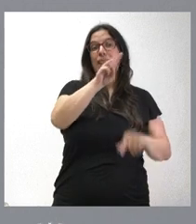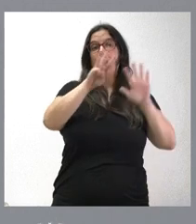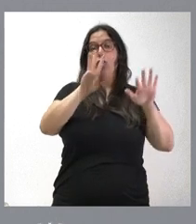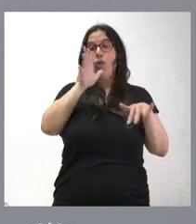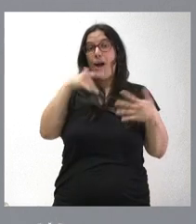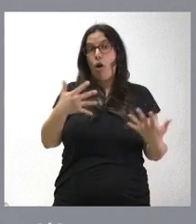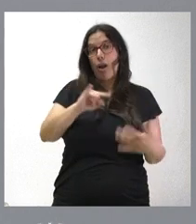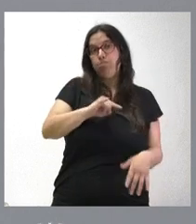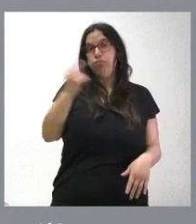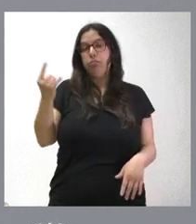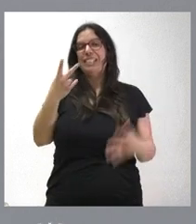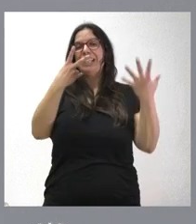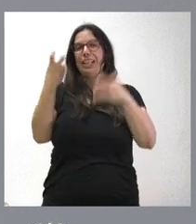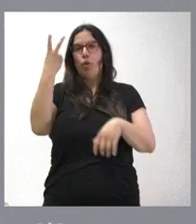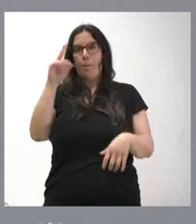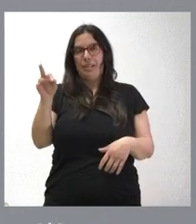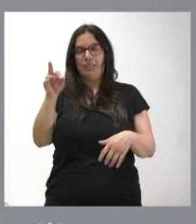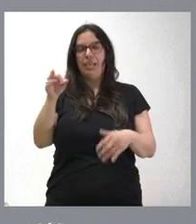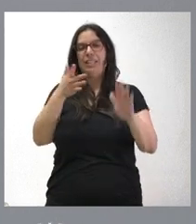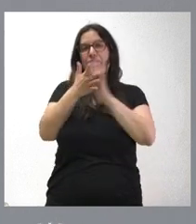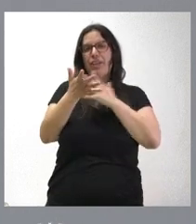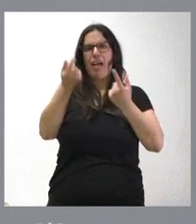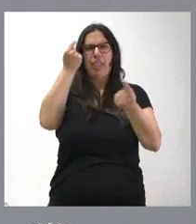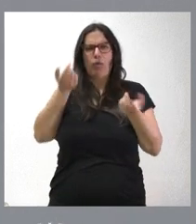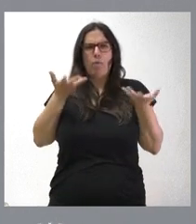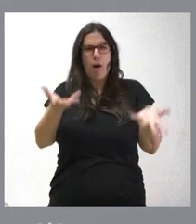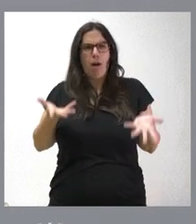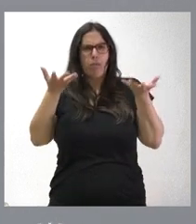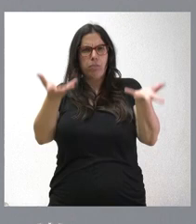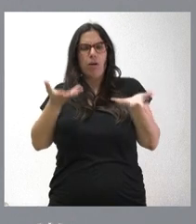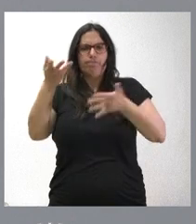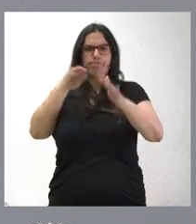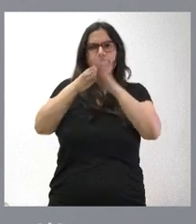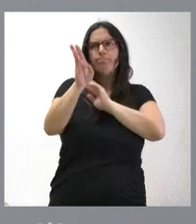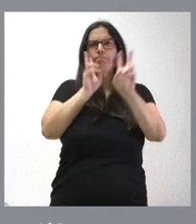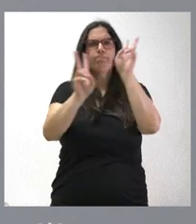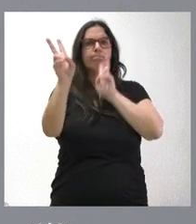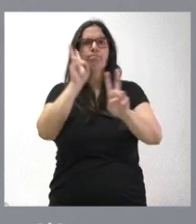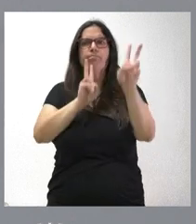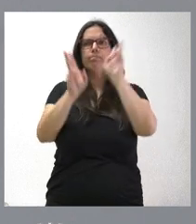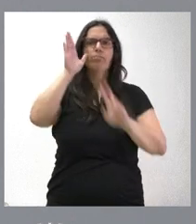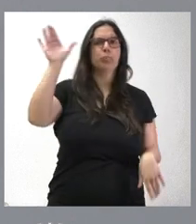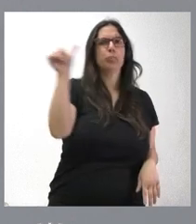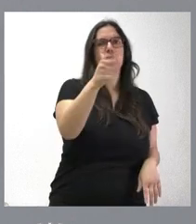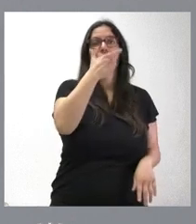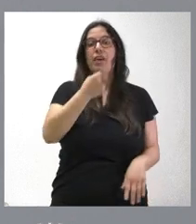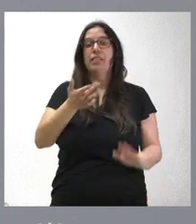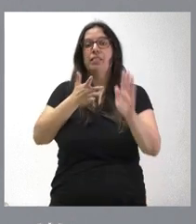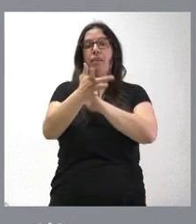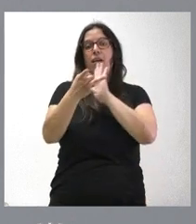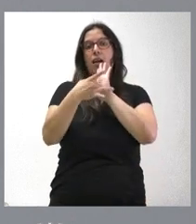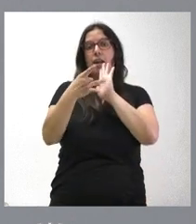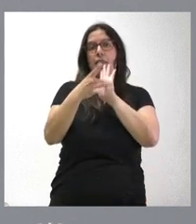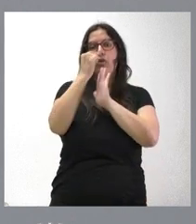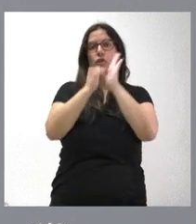casi el doble 720, asegurando la disponibilidad de datos y el acceso a los mismos, por tanto, permitiendo la navegabilidad, mejores